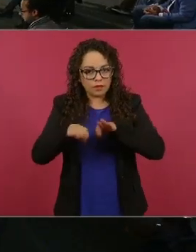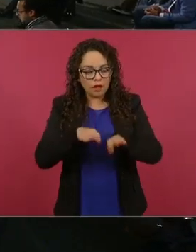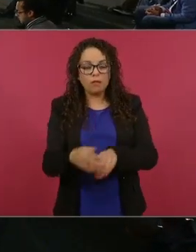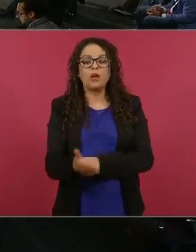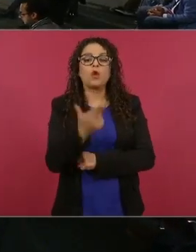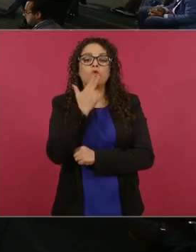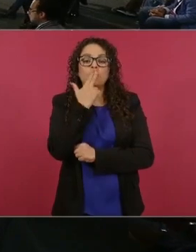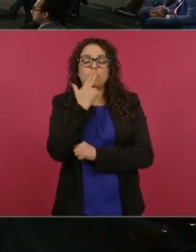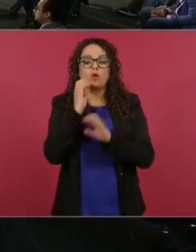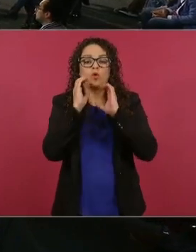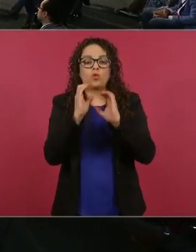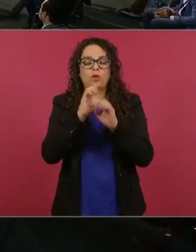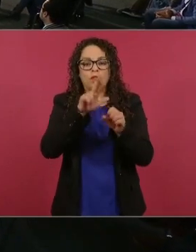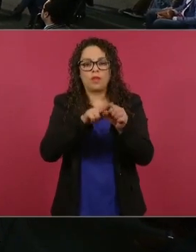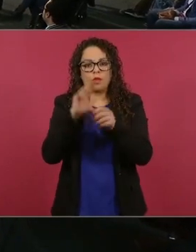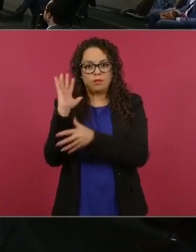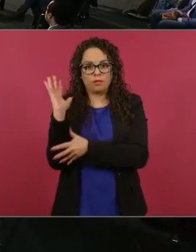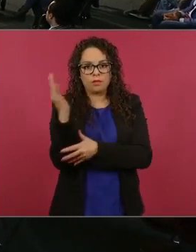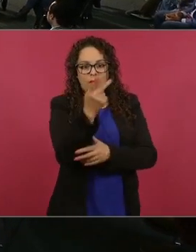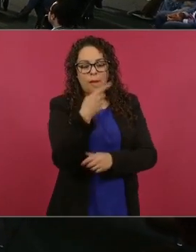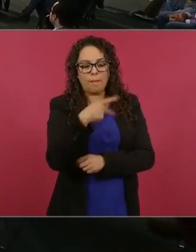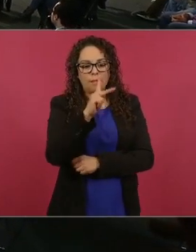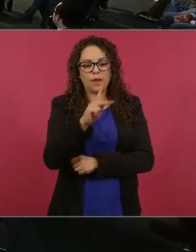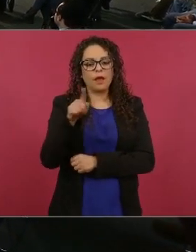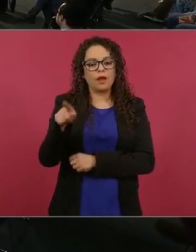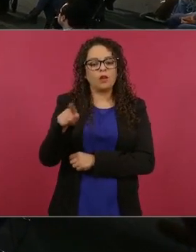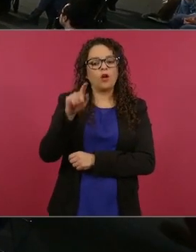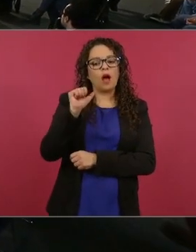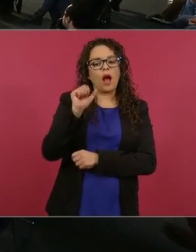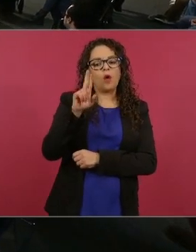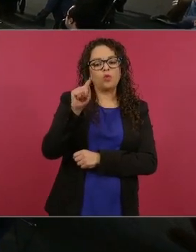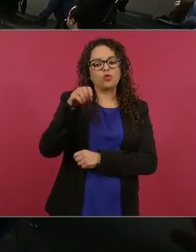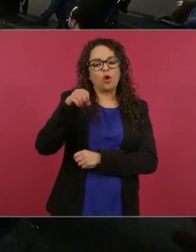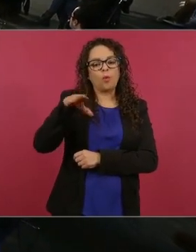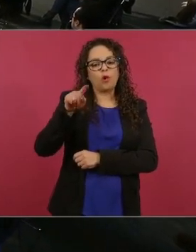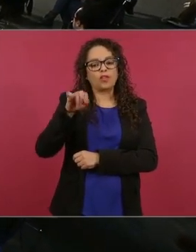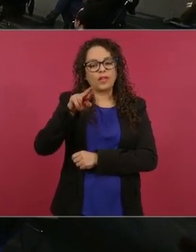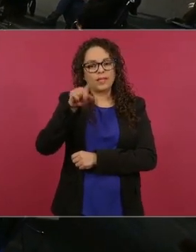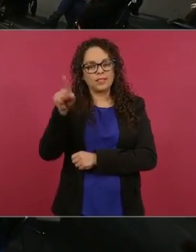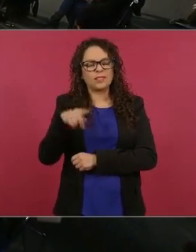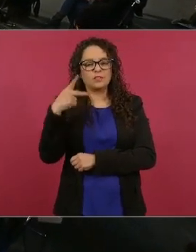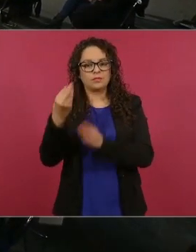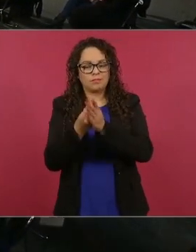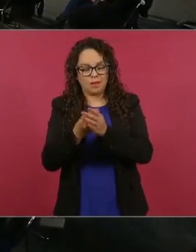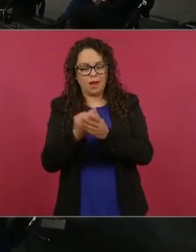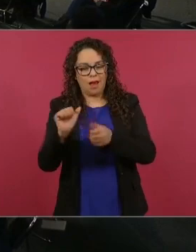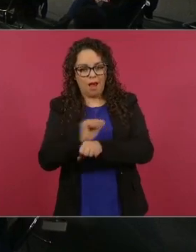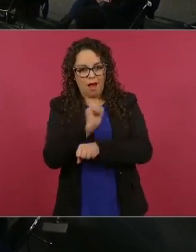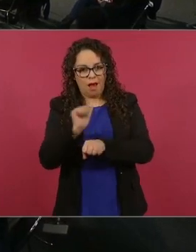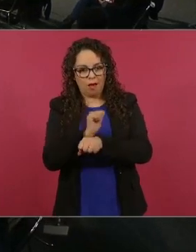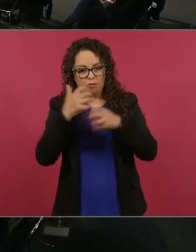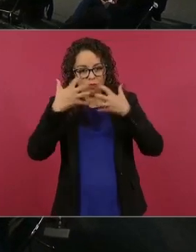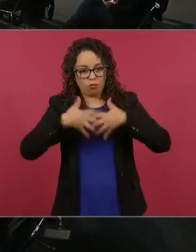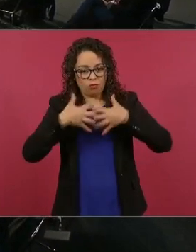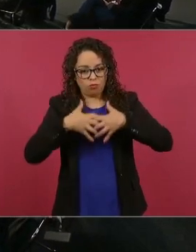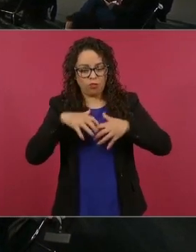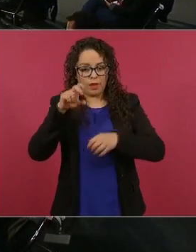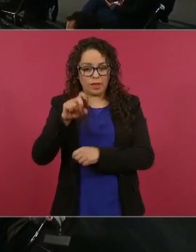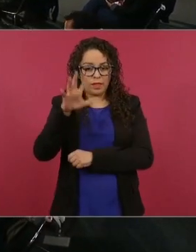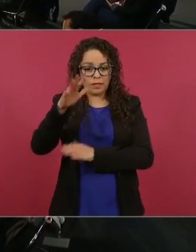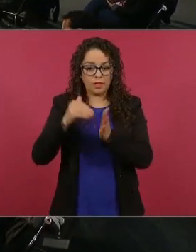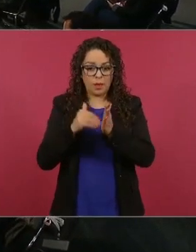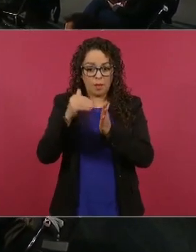convertidor catalítico automotriz instalado en poco más de 35 millones de